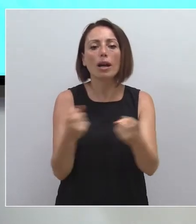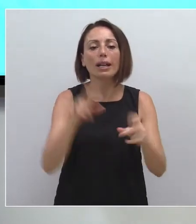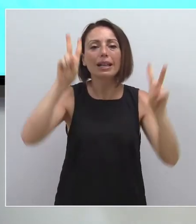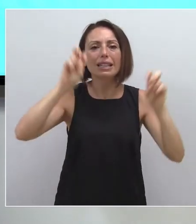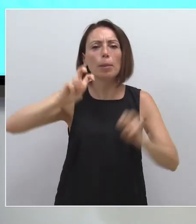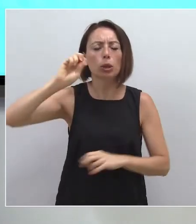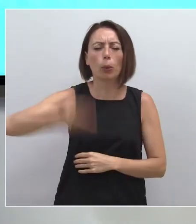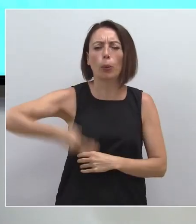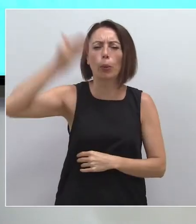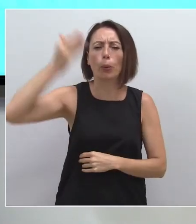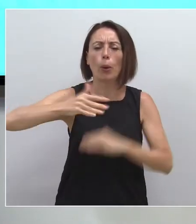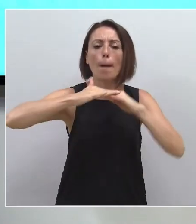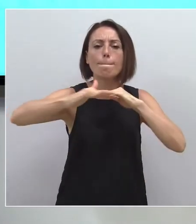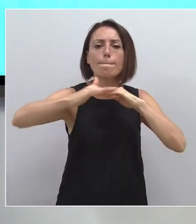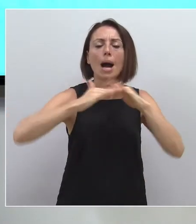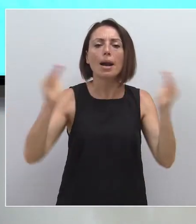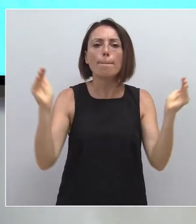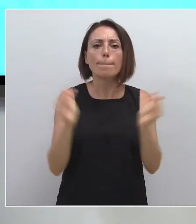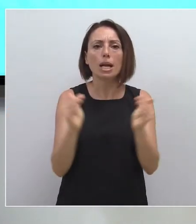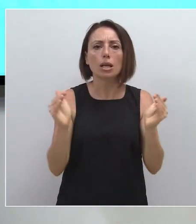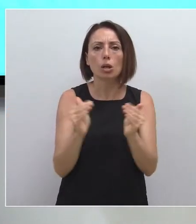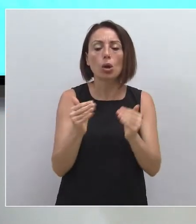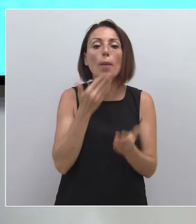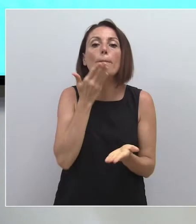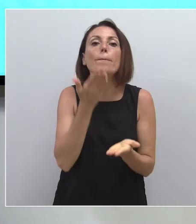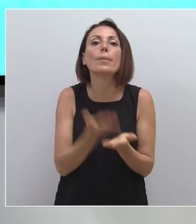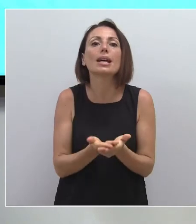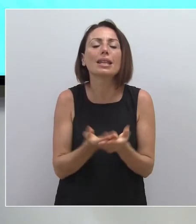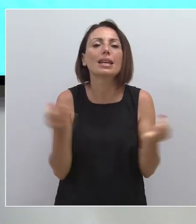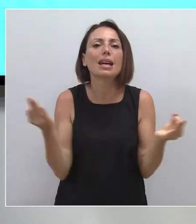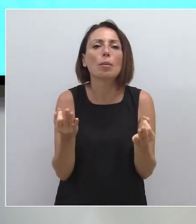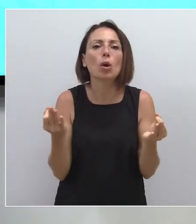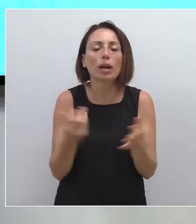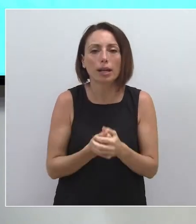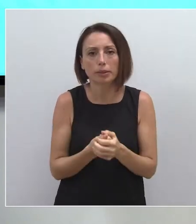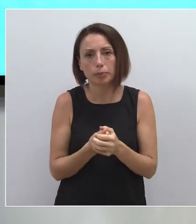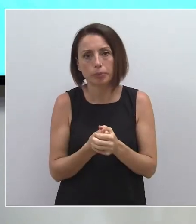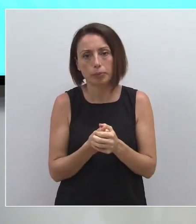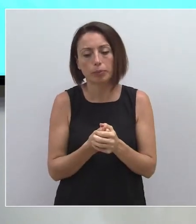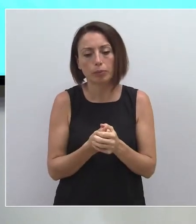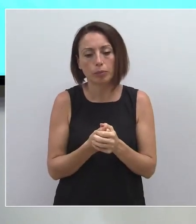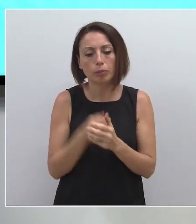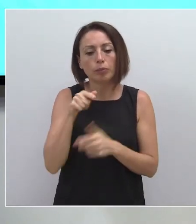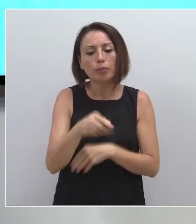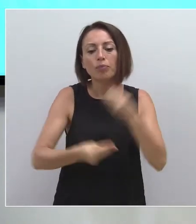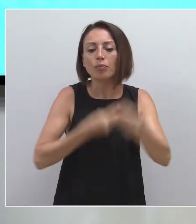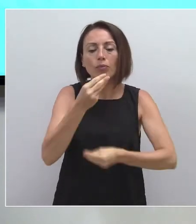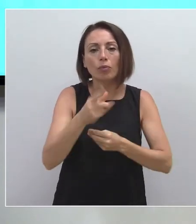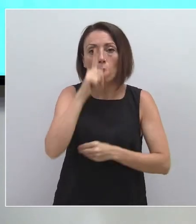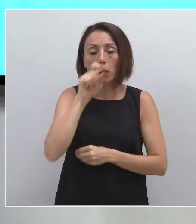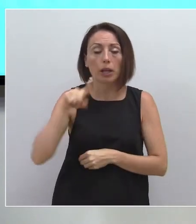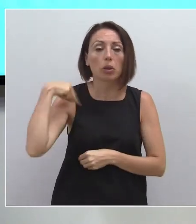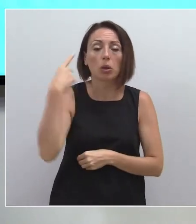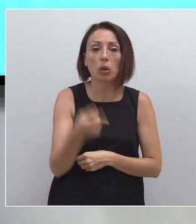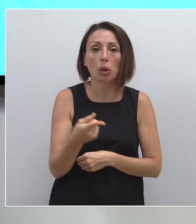importantísimo es el mar menor. Es decir, también le pedíamos en esa reunión que invirtiera, que llevará cabo actuaciones. Un año después,